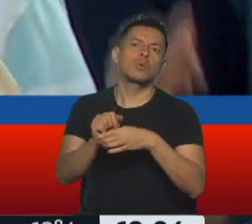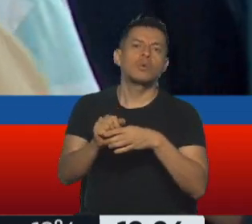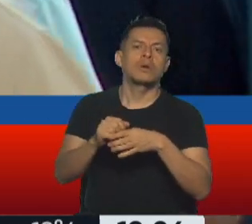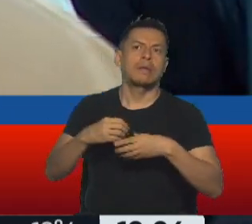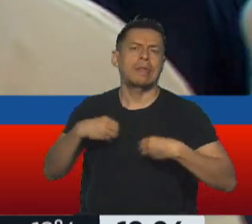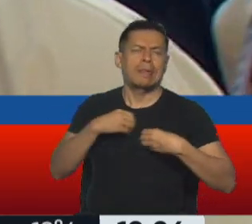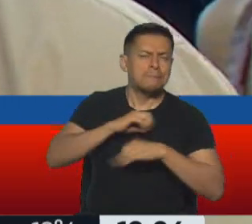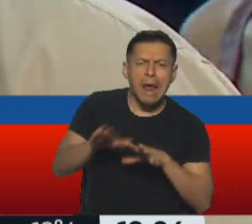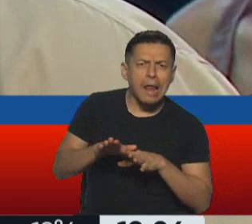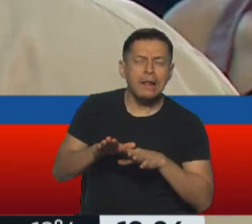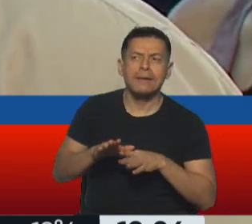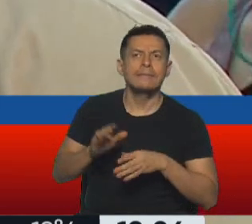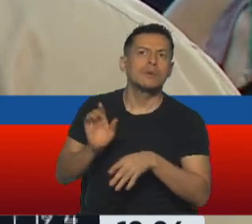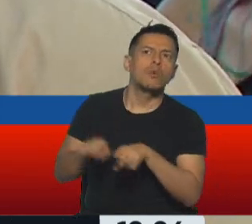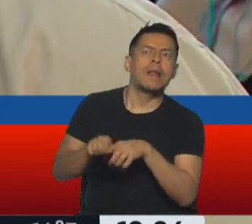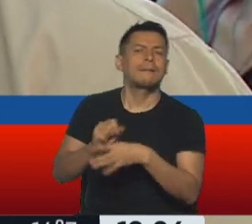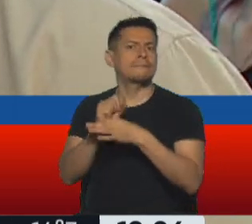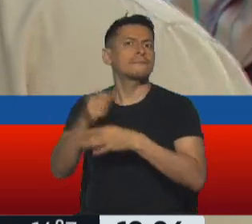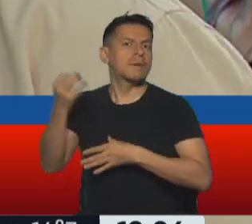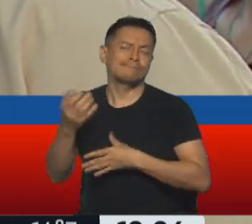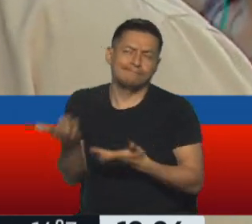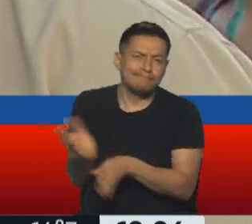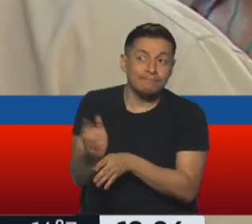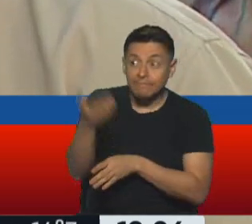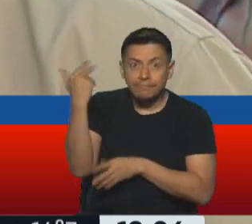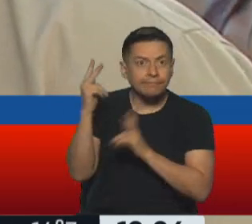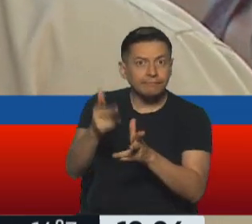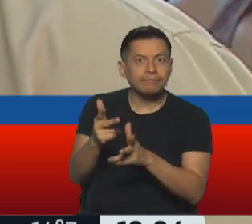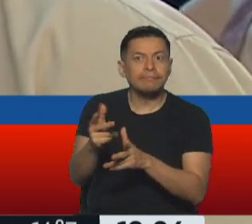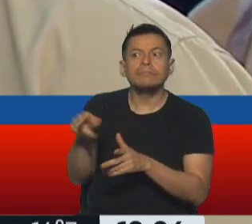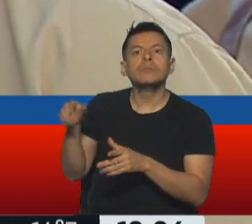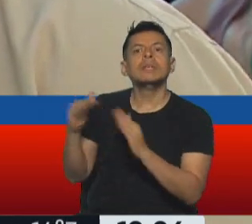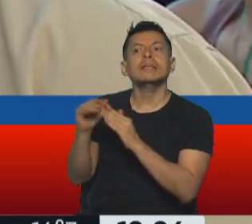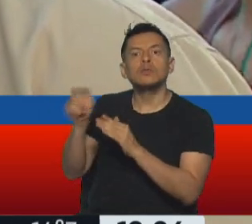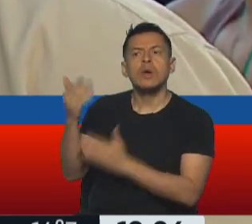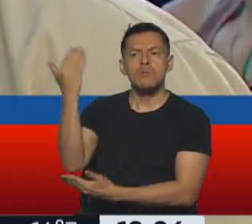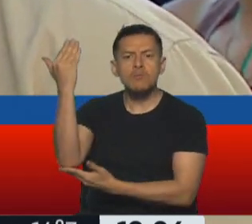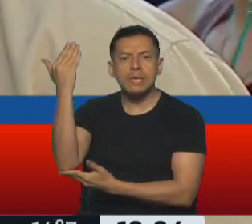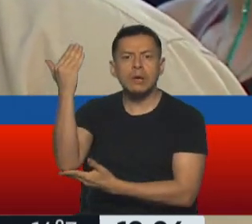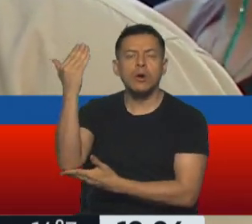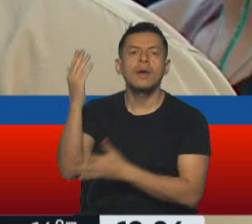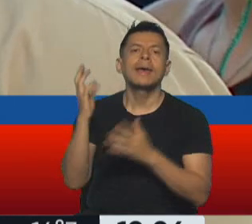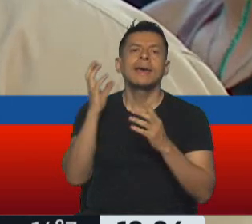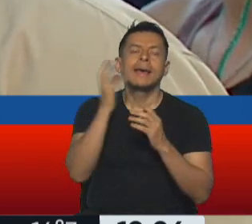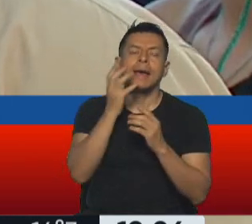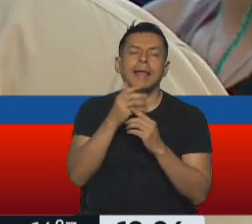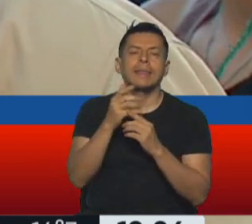las declaraciones de los últimos días. Declaró que tenía un muñeco en su casa que le pegaba y le ponía la careta a Alfonsín.